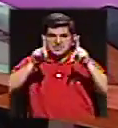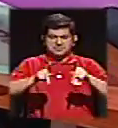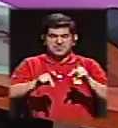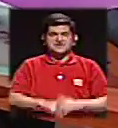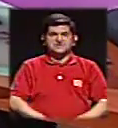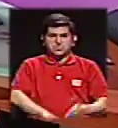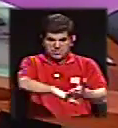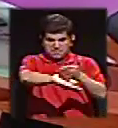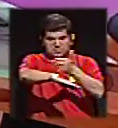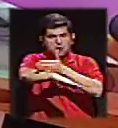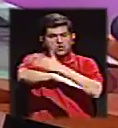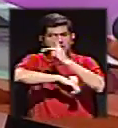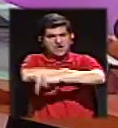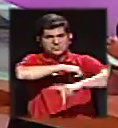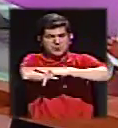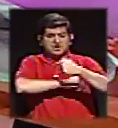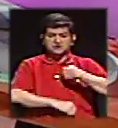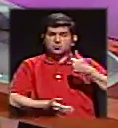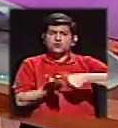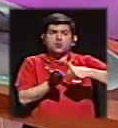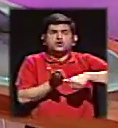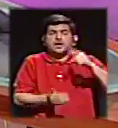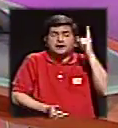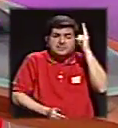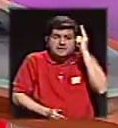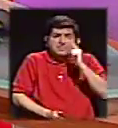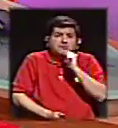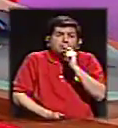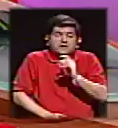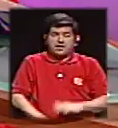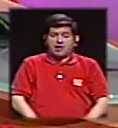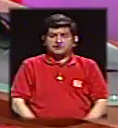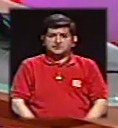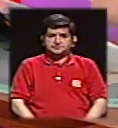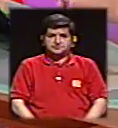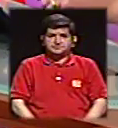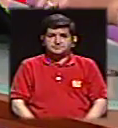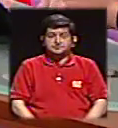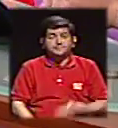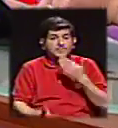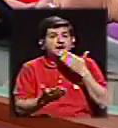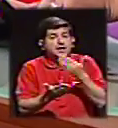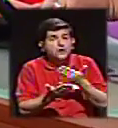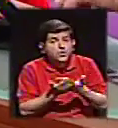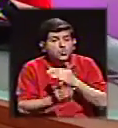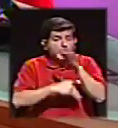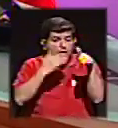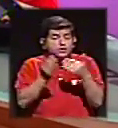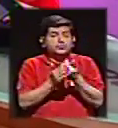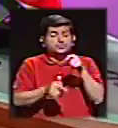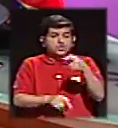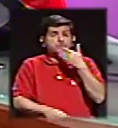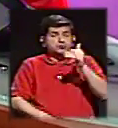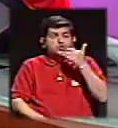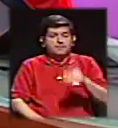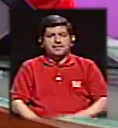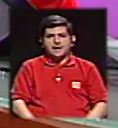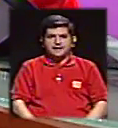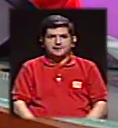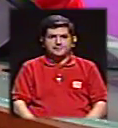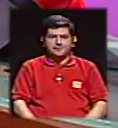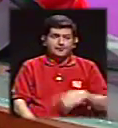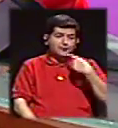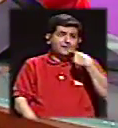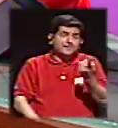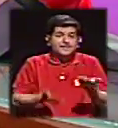país adelante, y por quién va a votar uno, yo no sé, ni qué piensa usted, pero... Ahora, lo bueno de todo esto malo es que efectivamente,